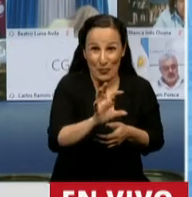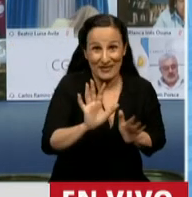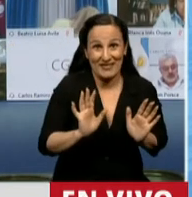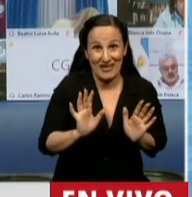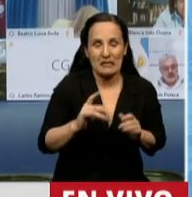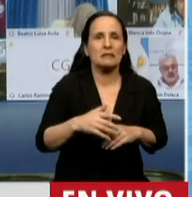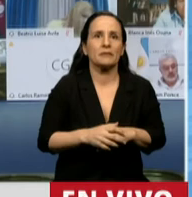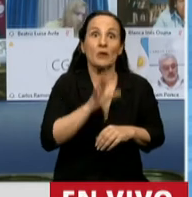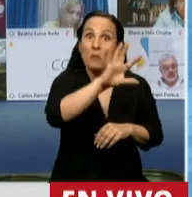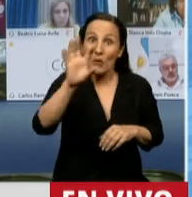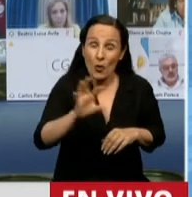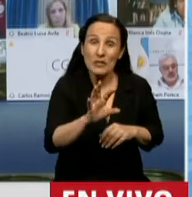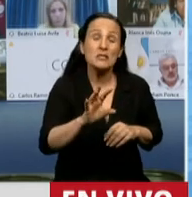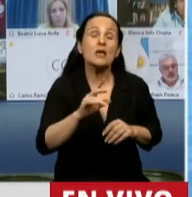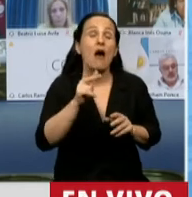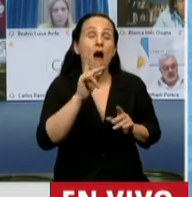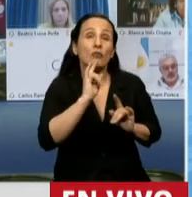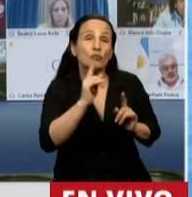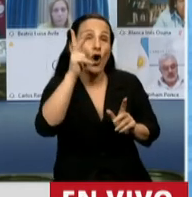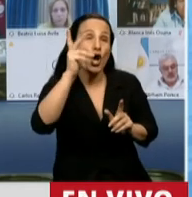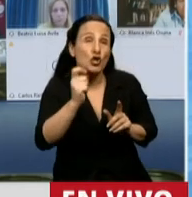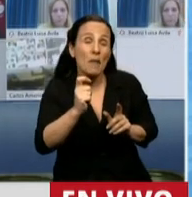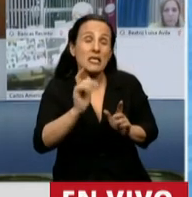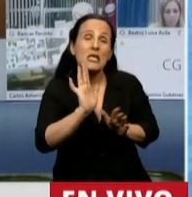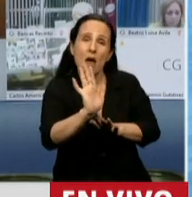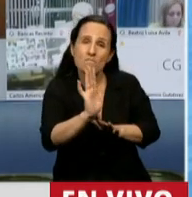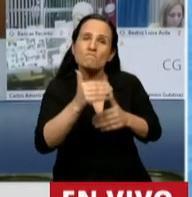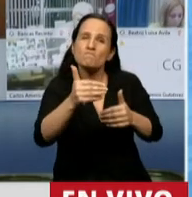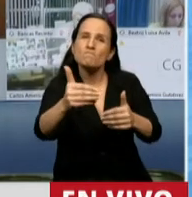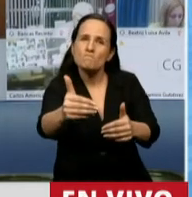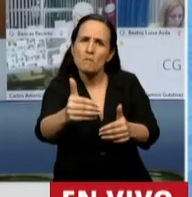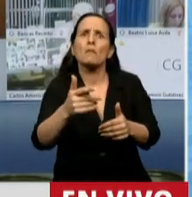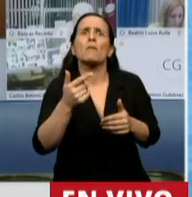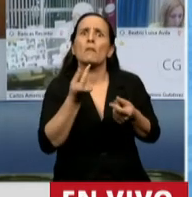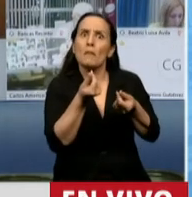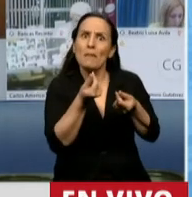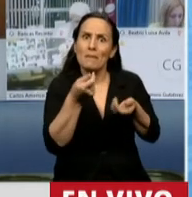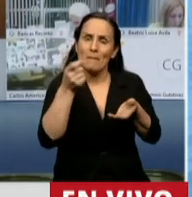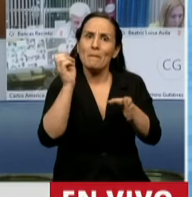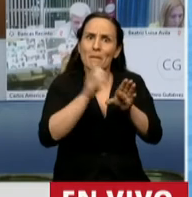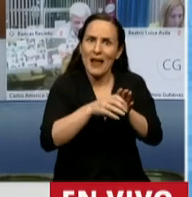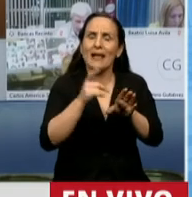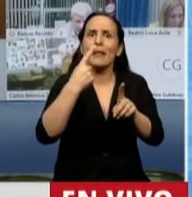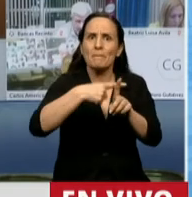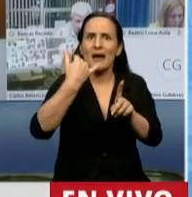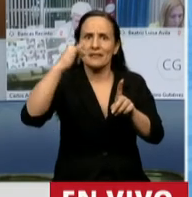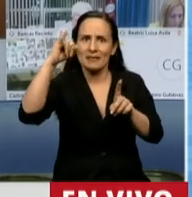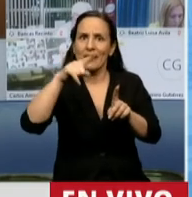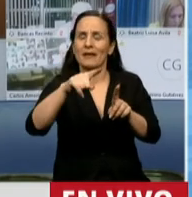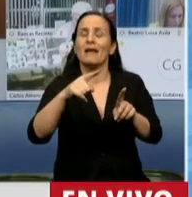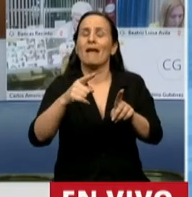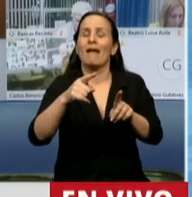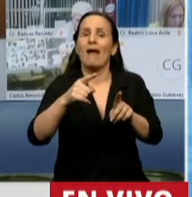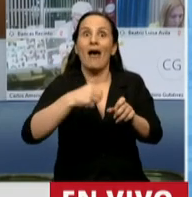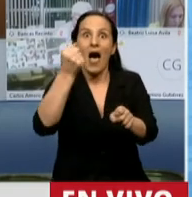y contemplará el capital más interés exigible hasta que se firme el acuerdo de